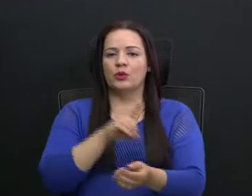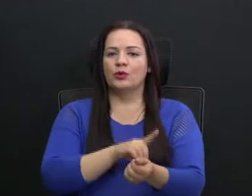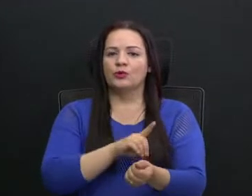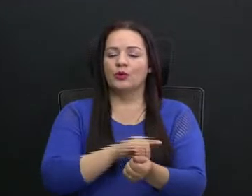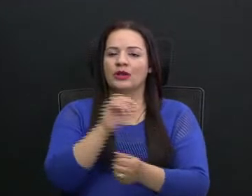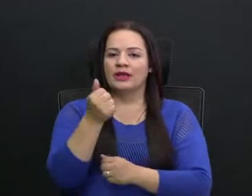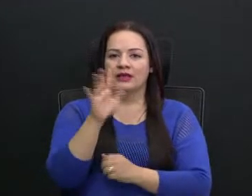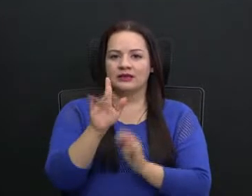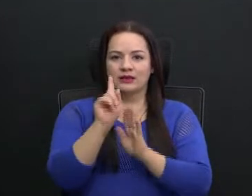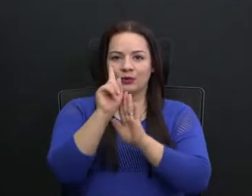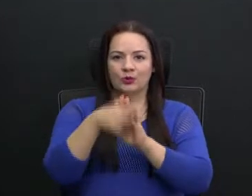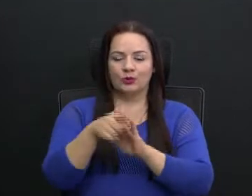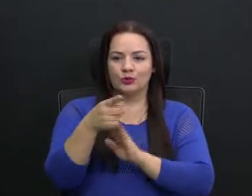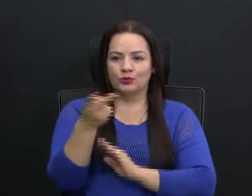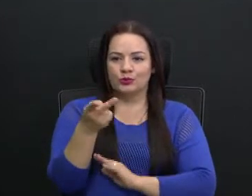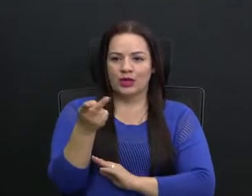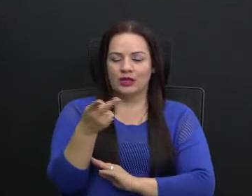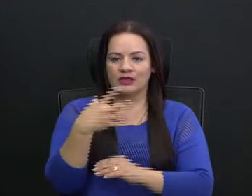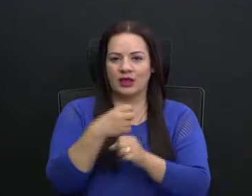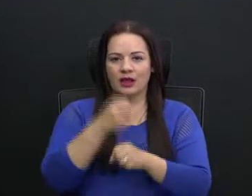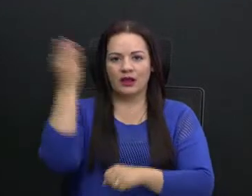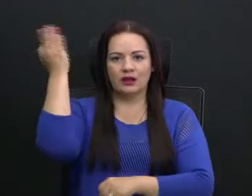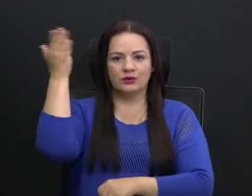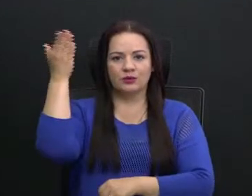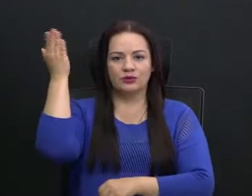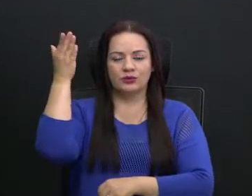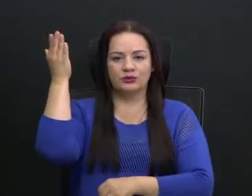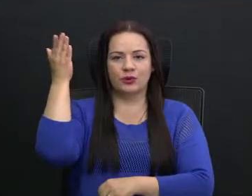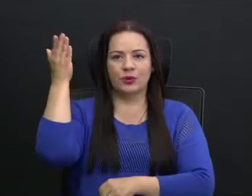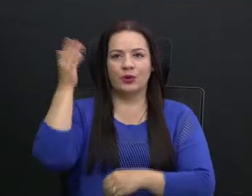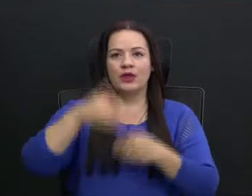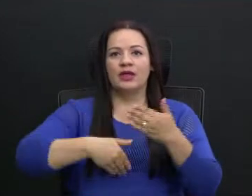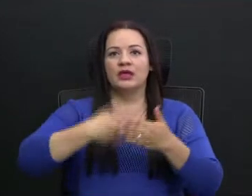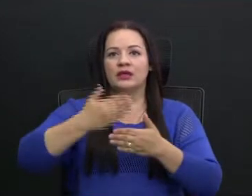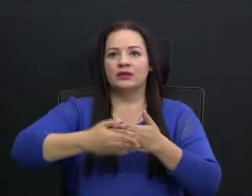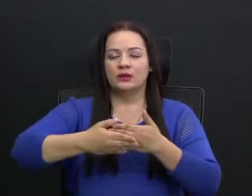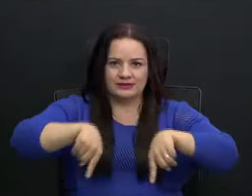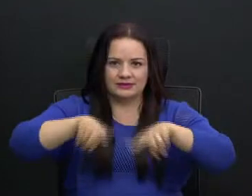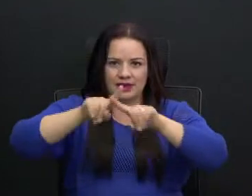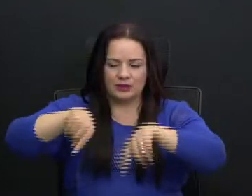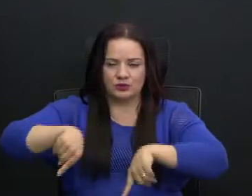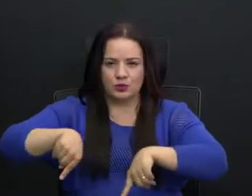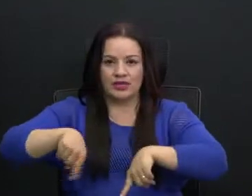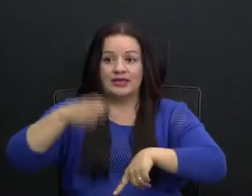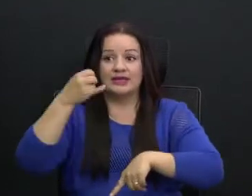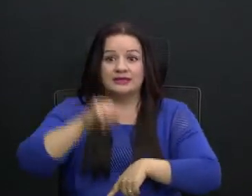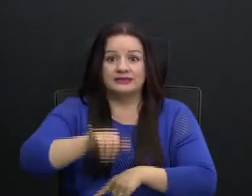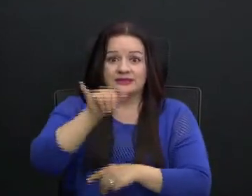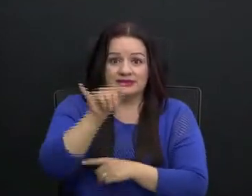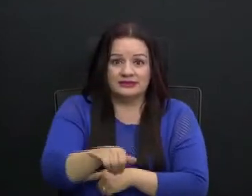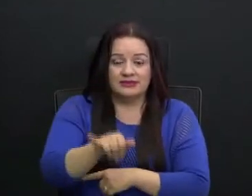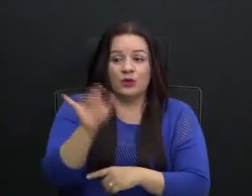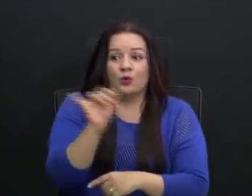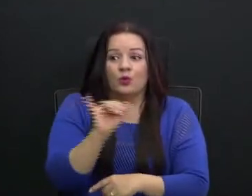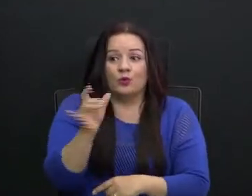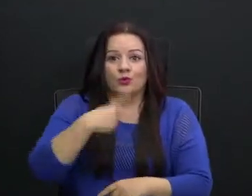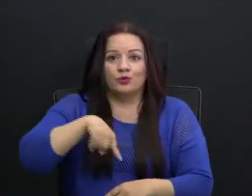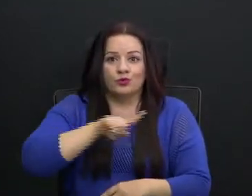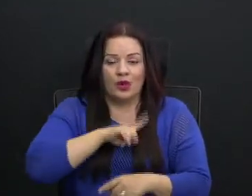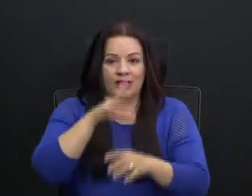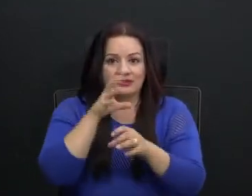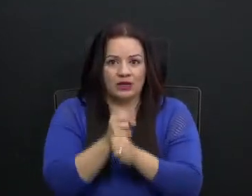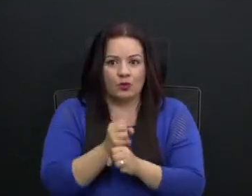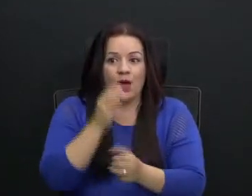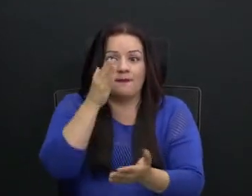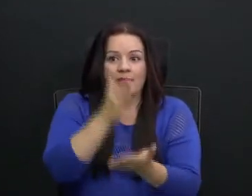pensiones, señaló que la caída en los ingresos se tuvo que tomar la decisión de no dar más pensiones. ¿Cuál va a ser el déficit del otro